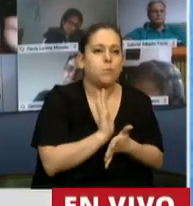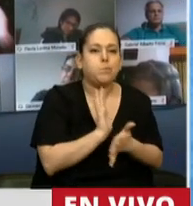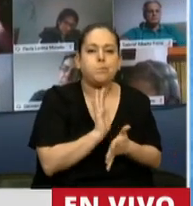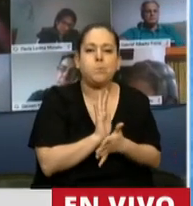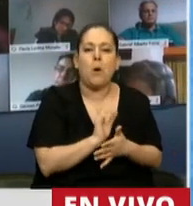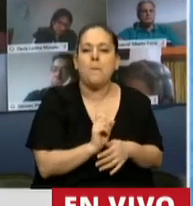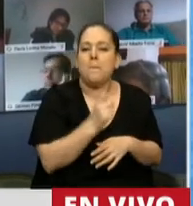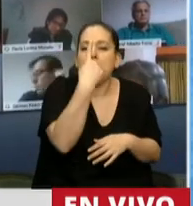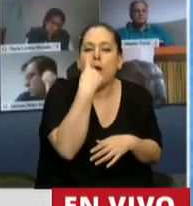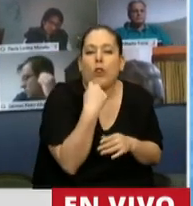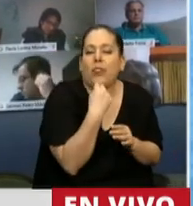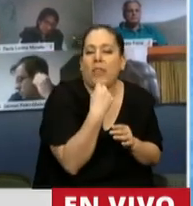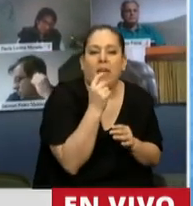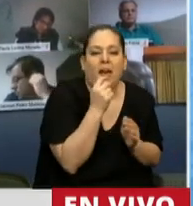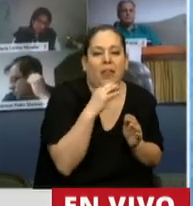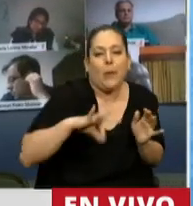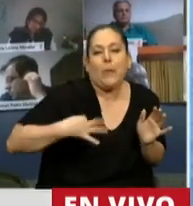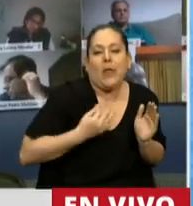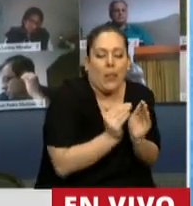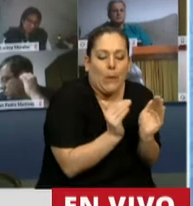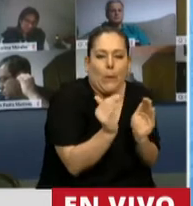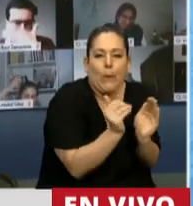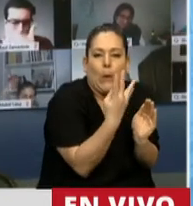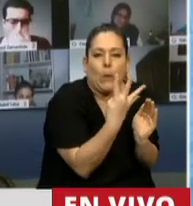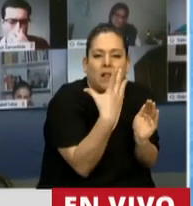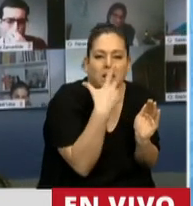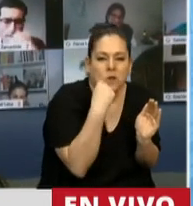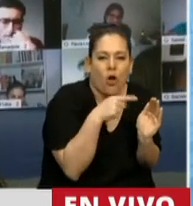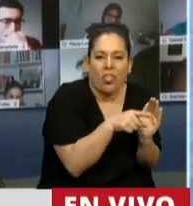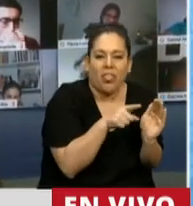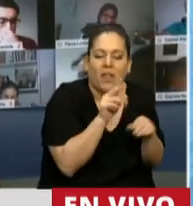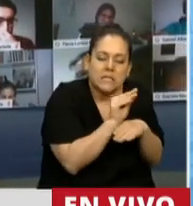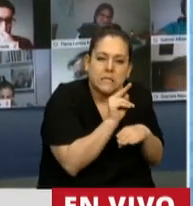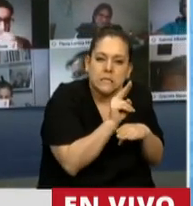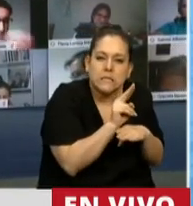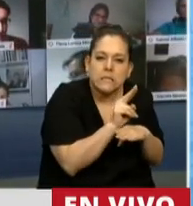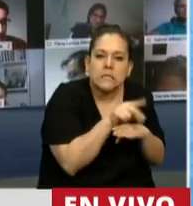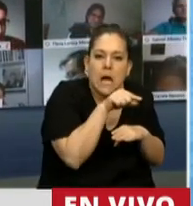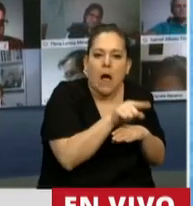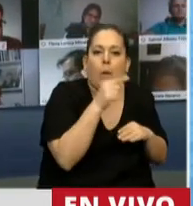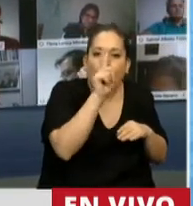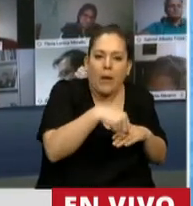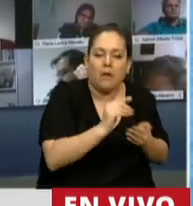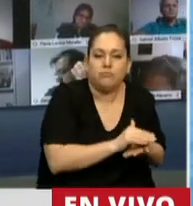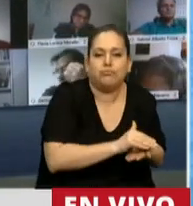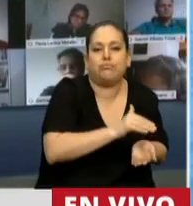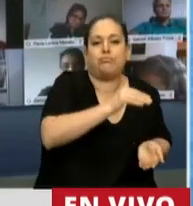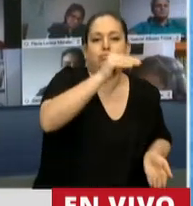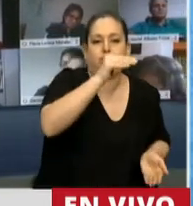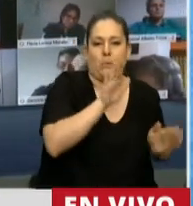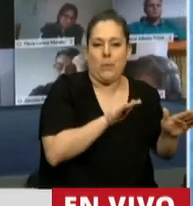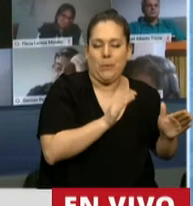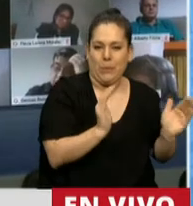días y años de vida son donde se sienta la base del crecimiento y desarrollo de nuestros niños y niñas.